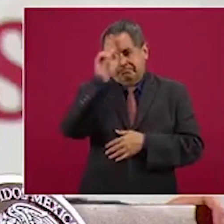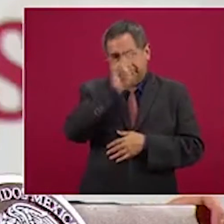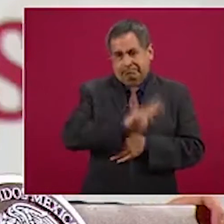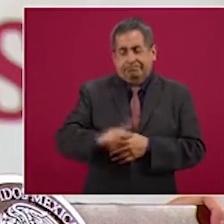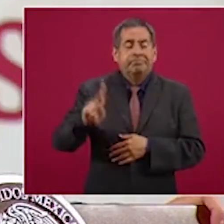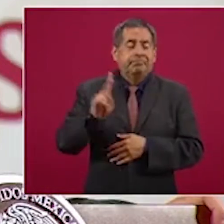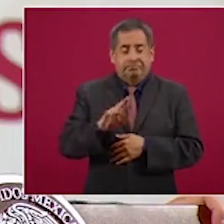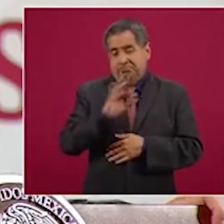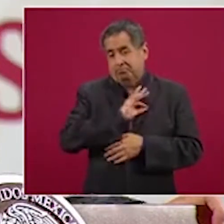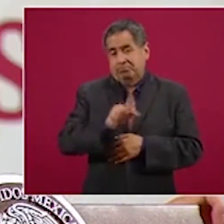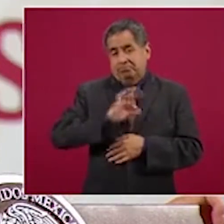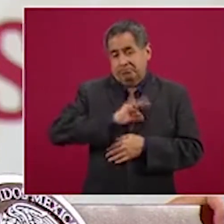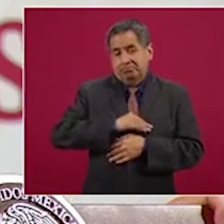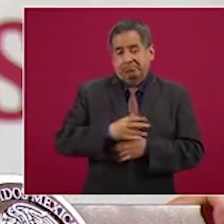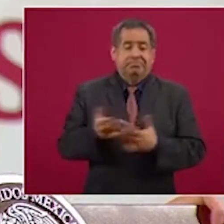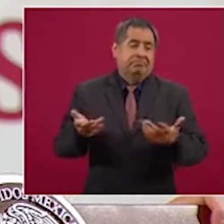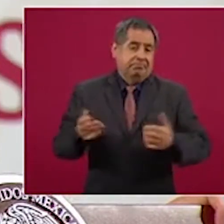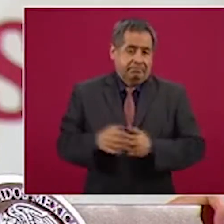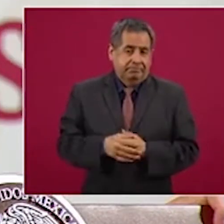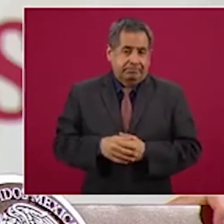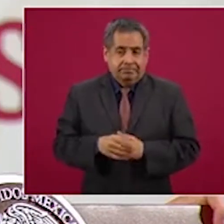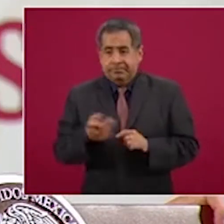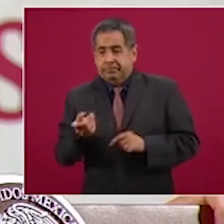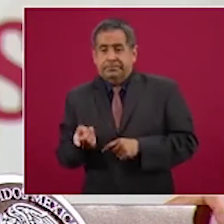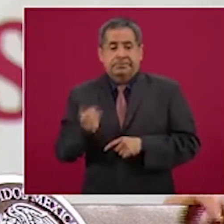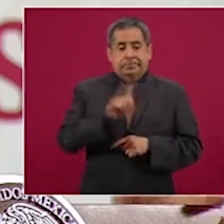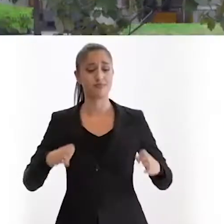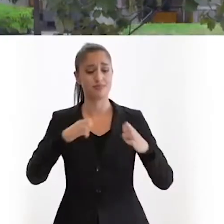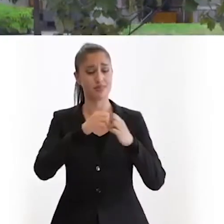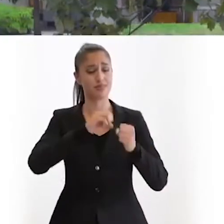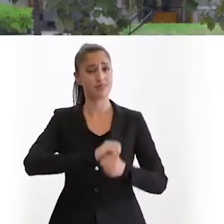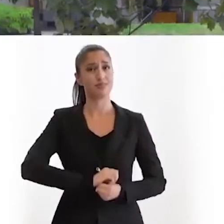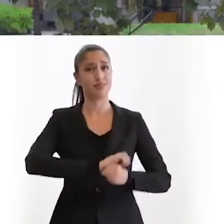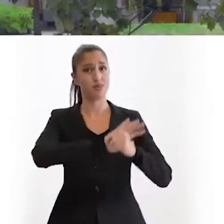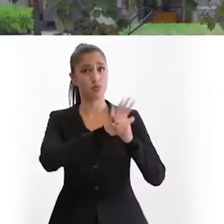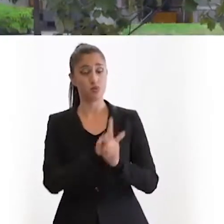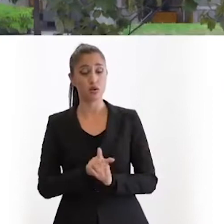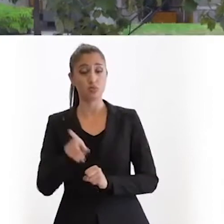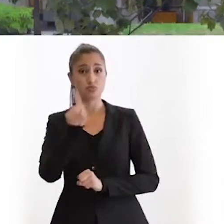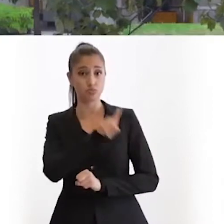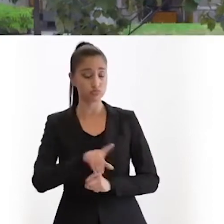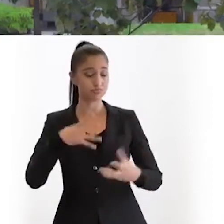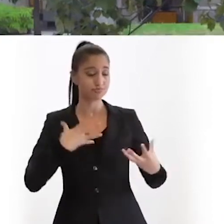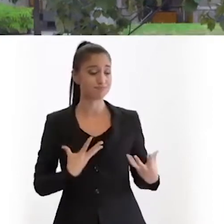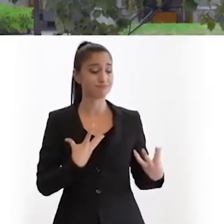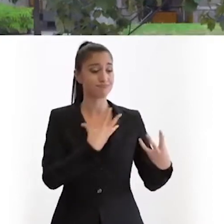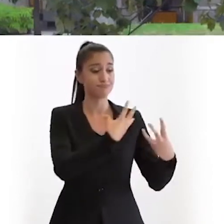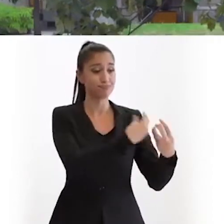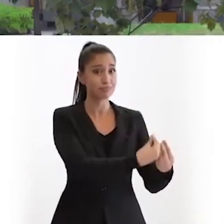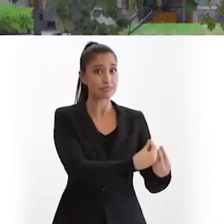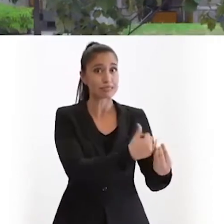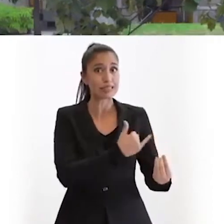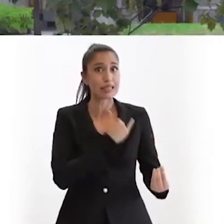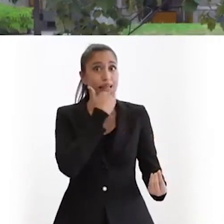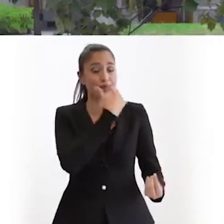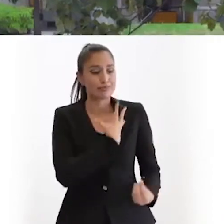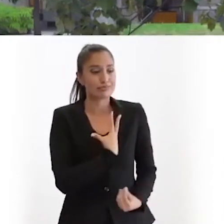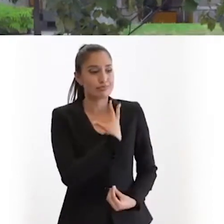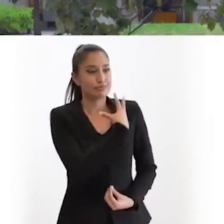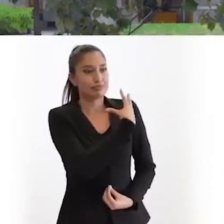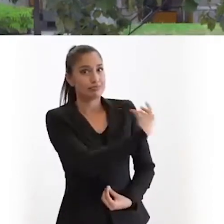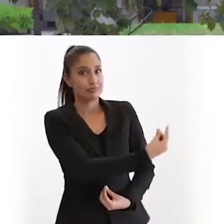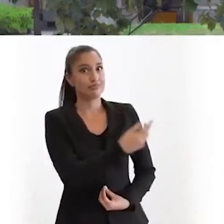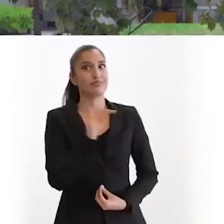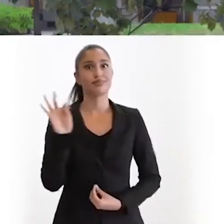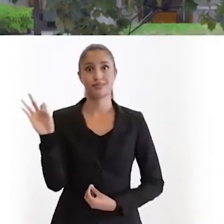Con el objetivo de recabar datos sobre el mecanismo de aplicación de la vacuna rusa contra COVID-19, el subsecretario de Salud, Hugo López-Gatell,